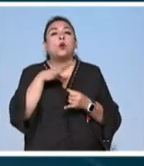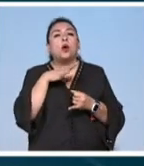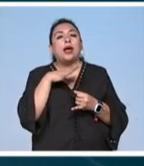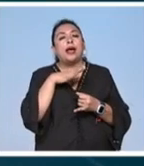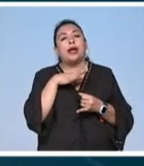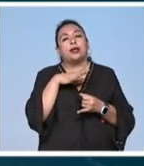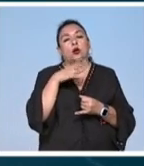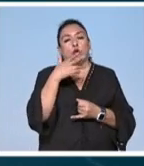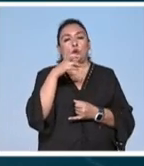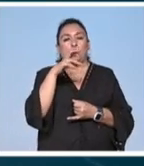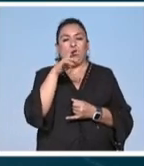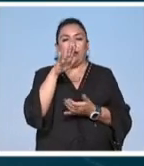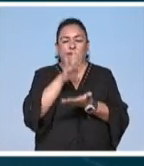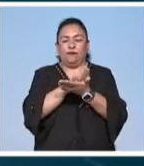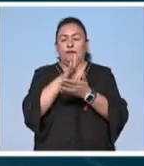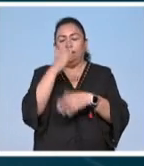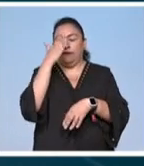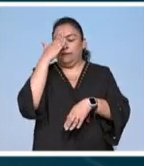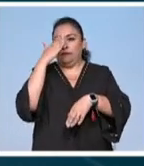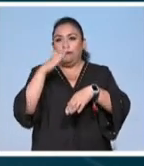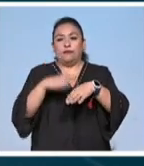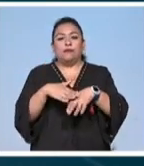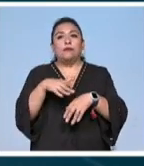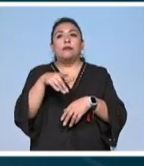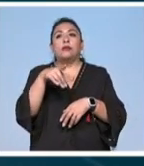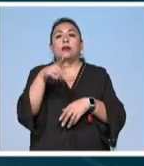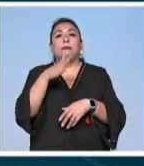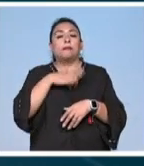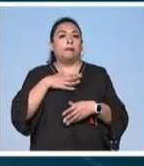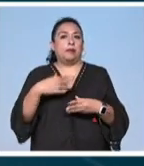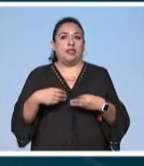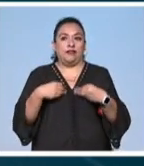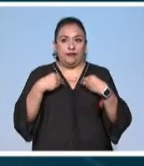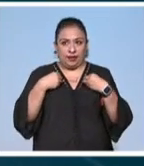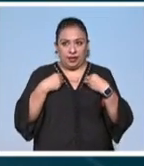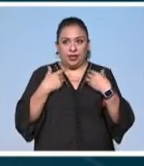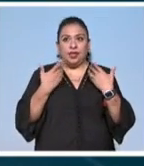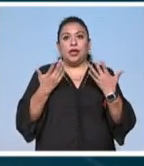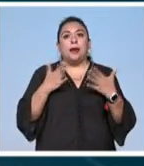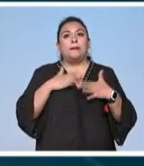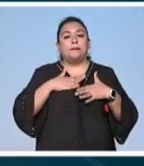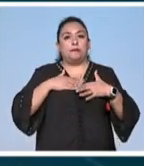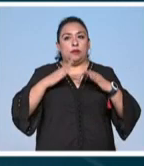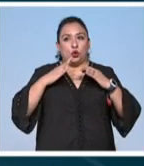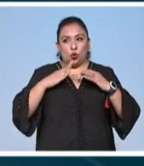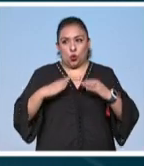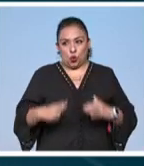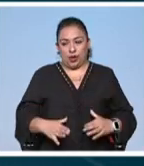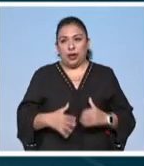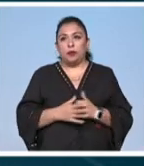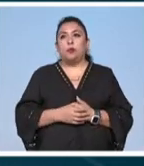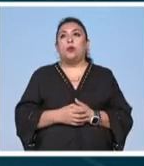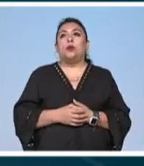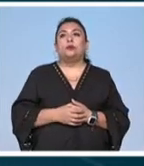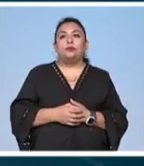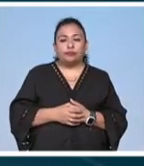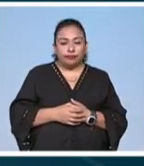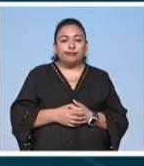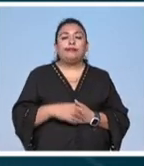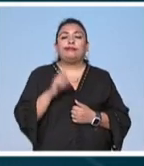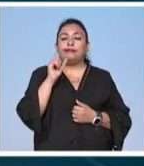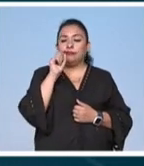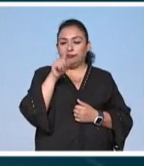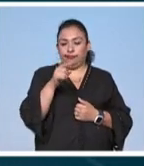huella que deja una una impronta en nuestra vida no en nuestro propio cuerpo no y finalmente